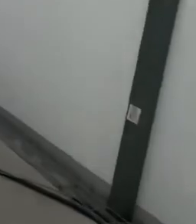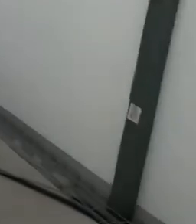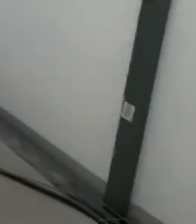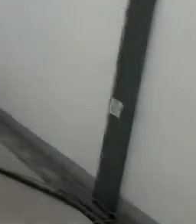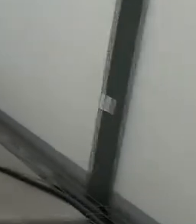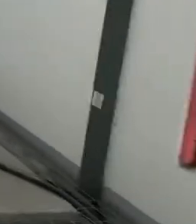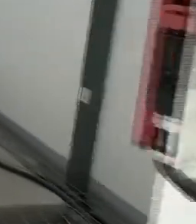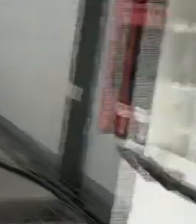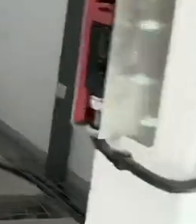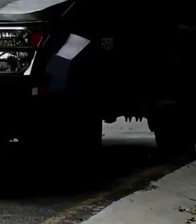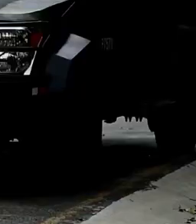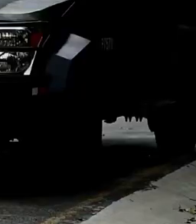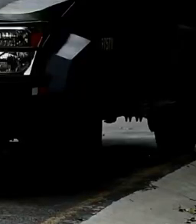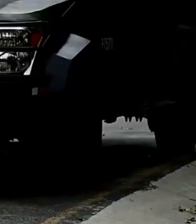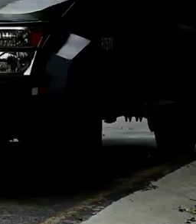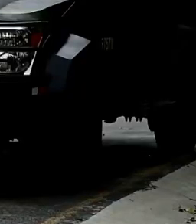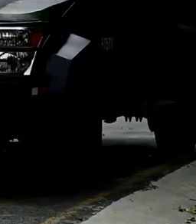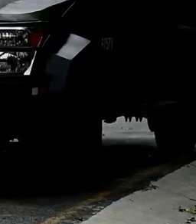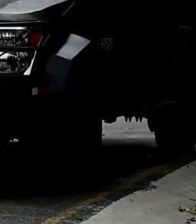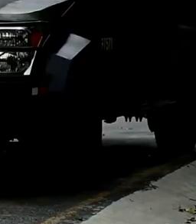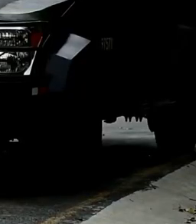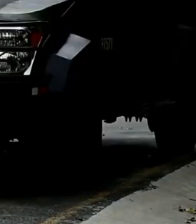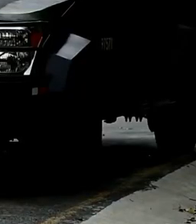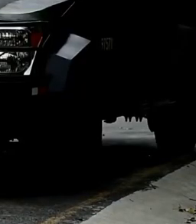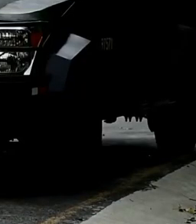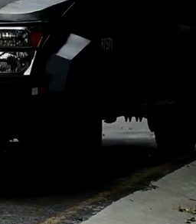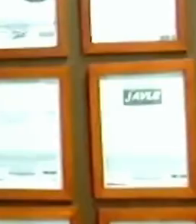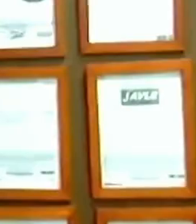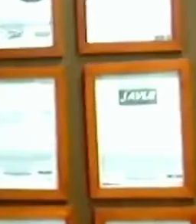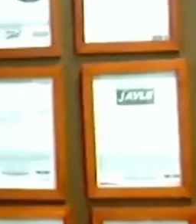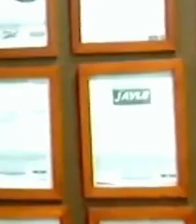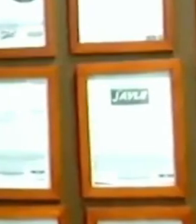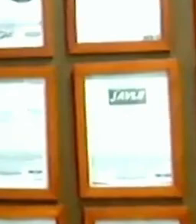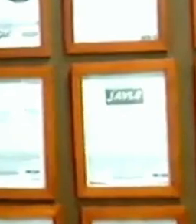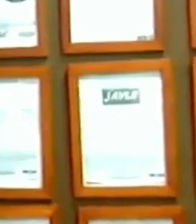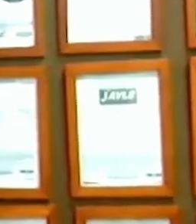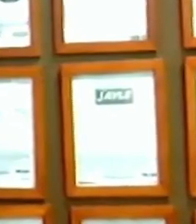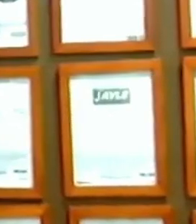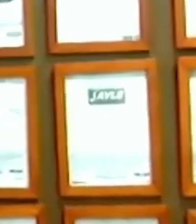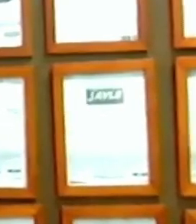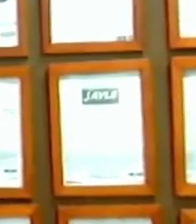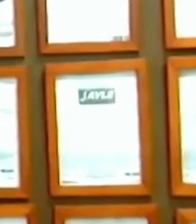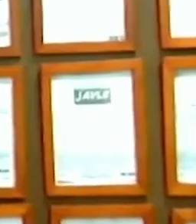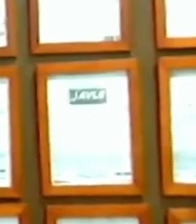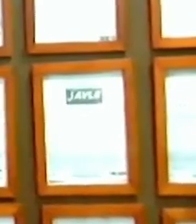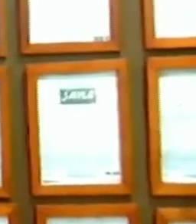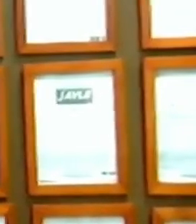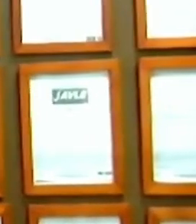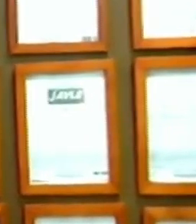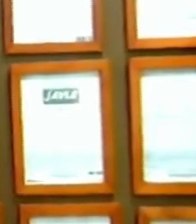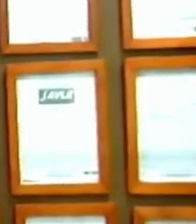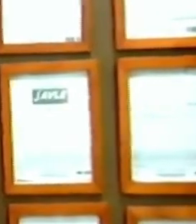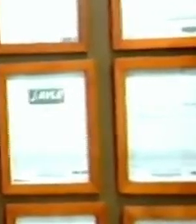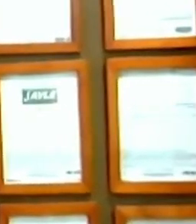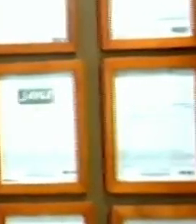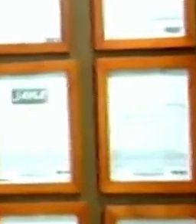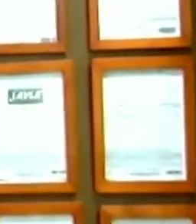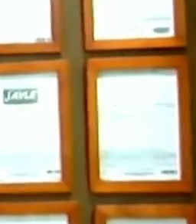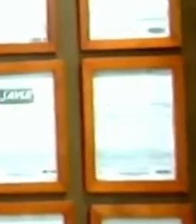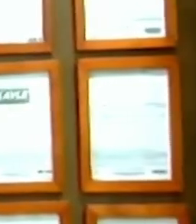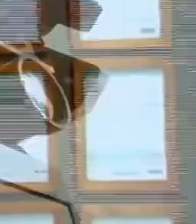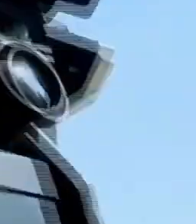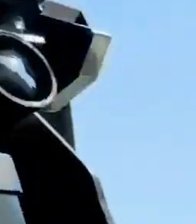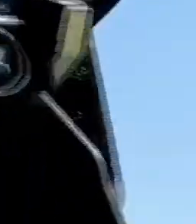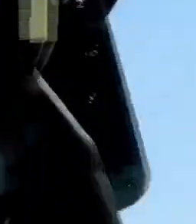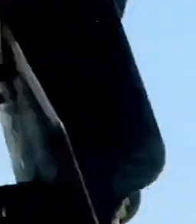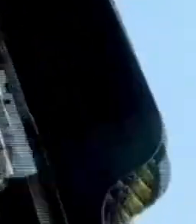General de la Industria Militar y, atendiendo a ello, a la fecha cuenta con 132 registros de propiedad intelectual, que incluyen, entre